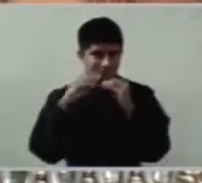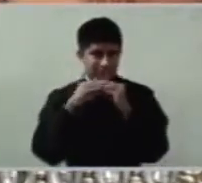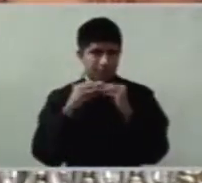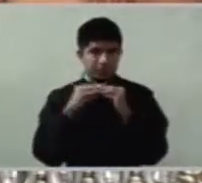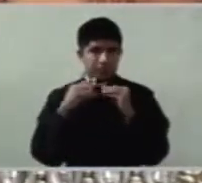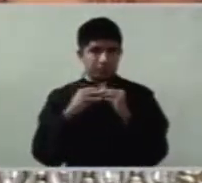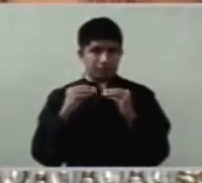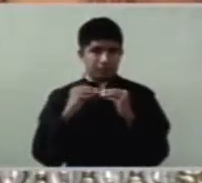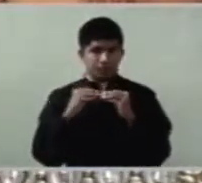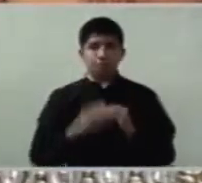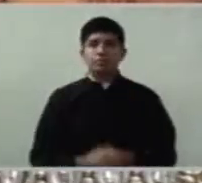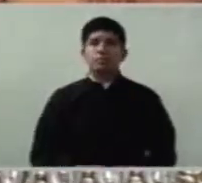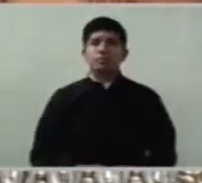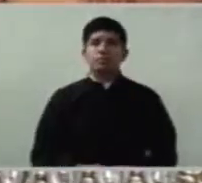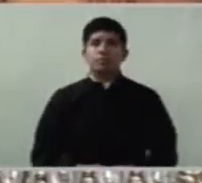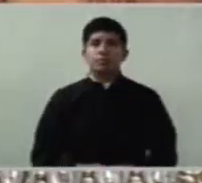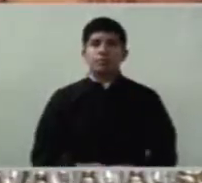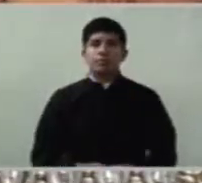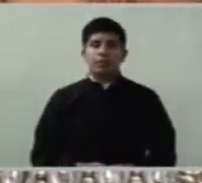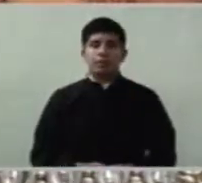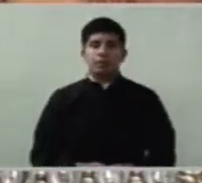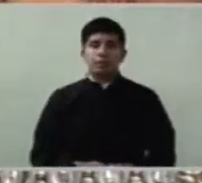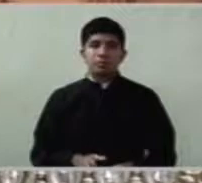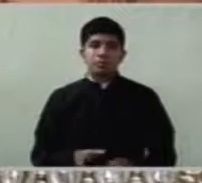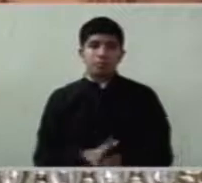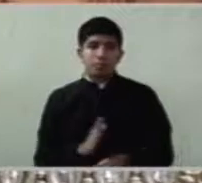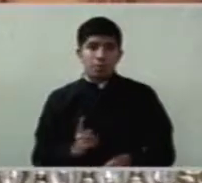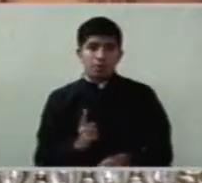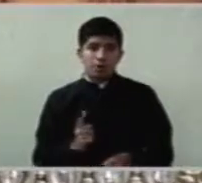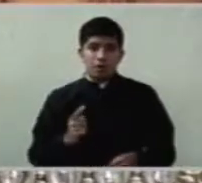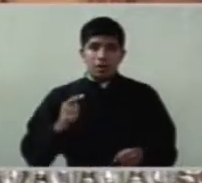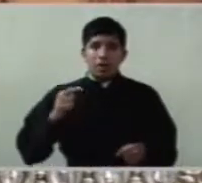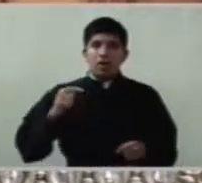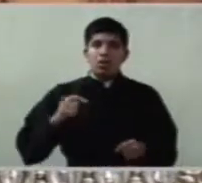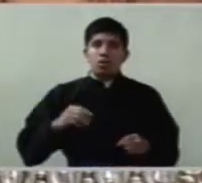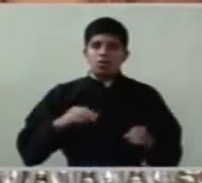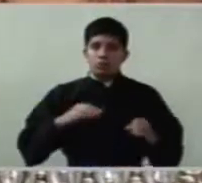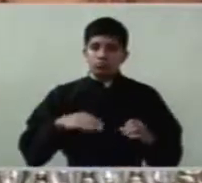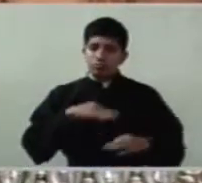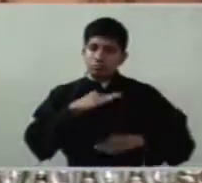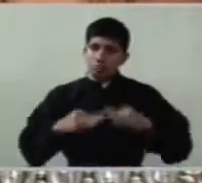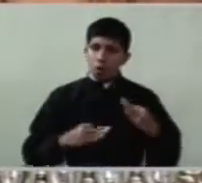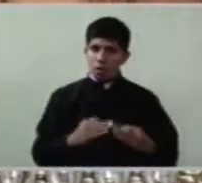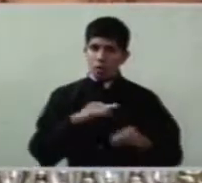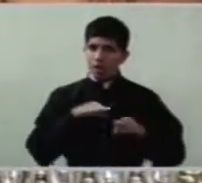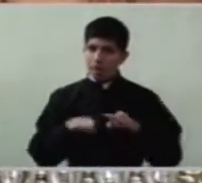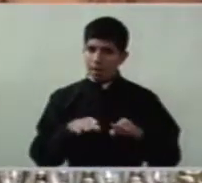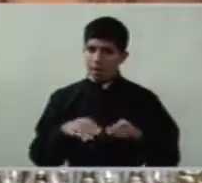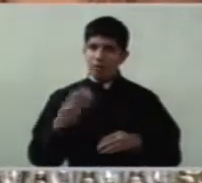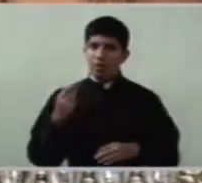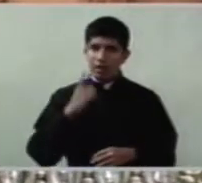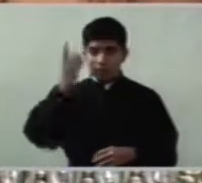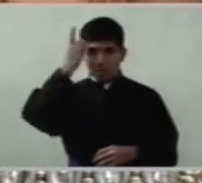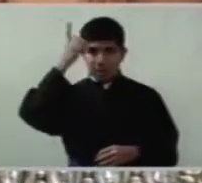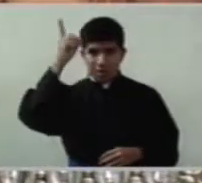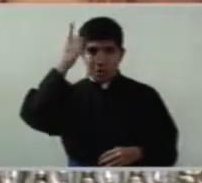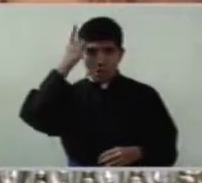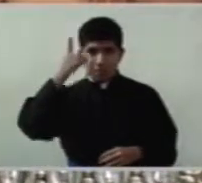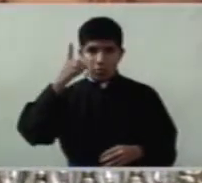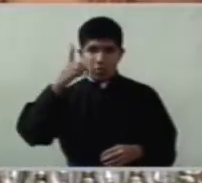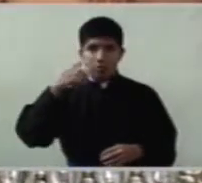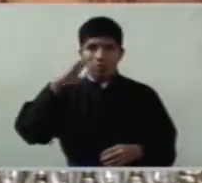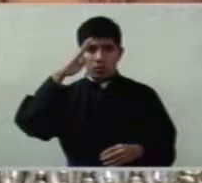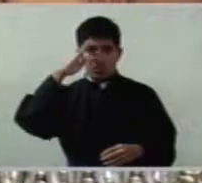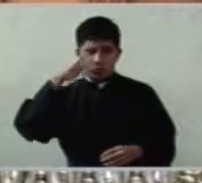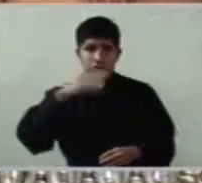de esa experiencia que hace todo cultivador, el Señor habla